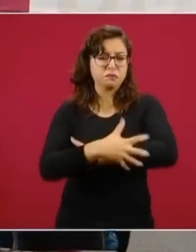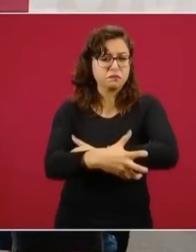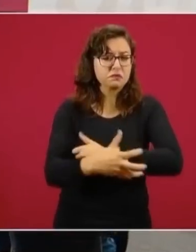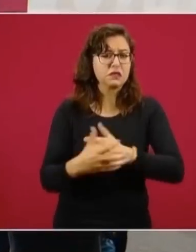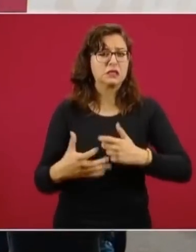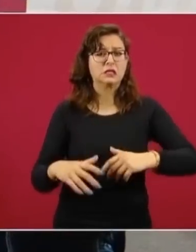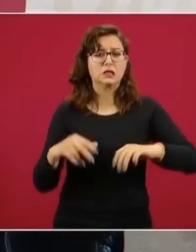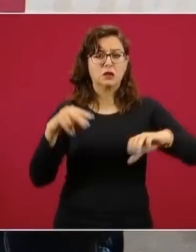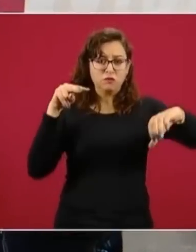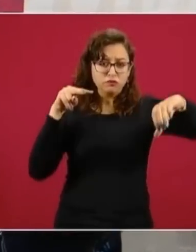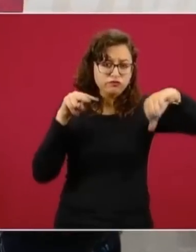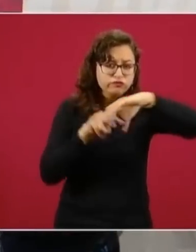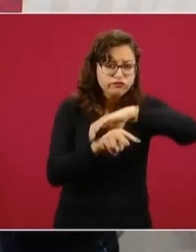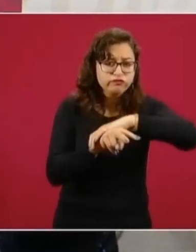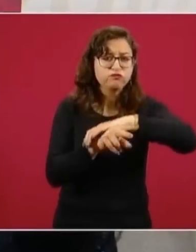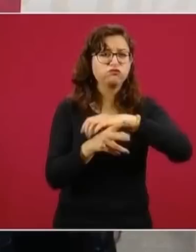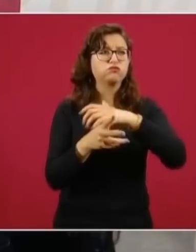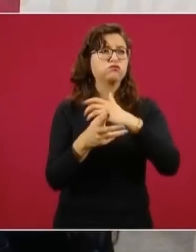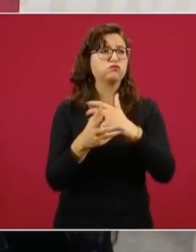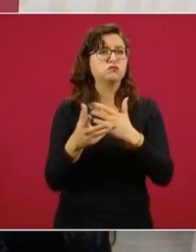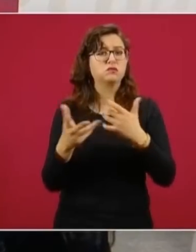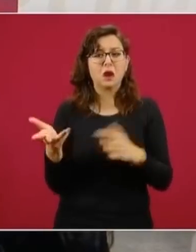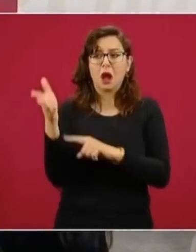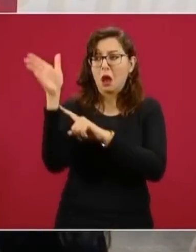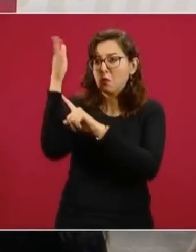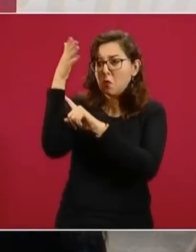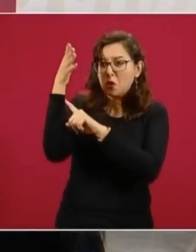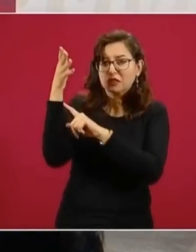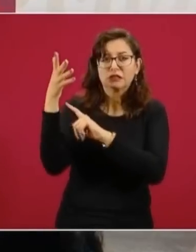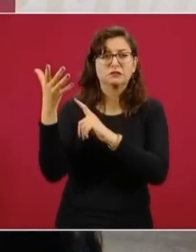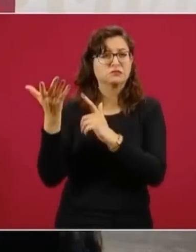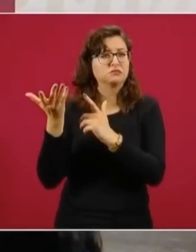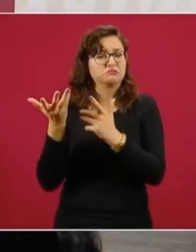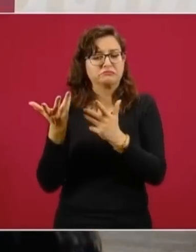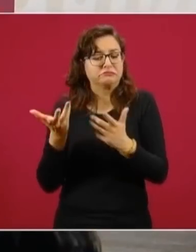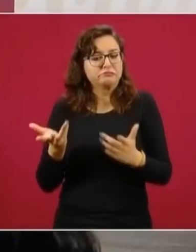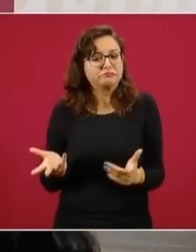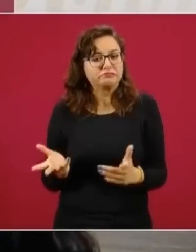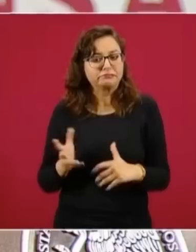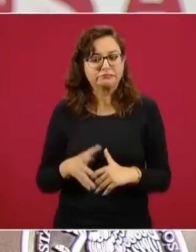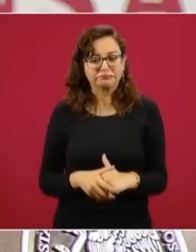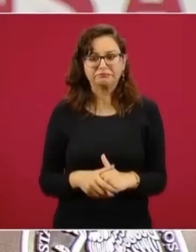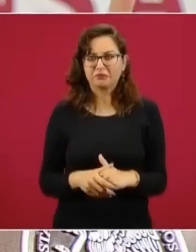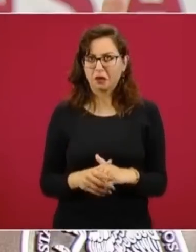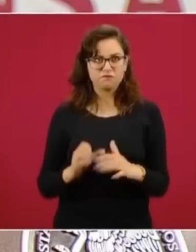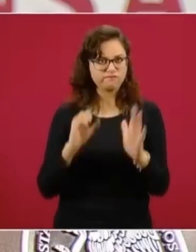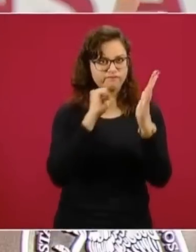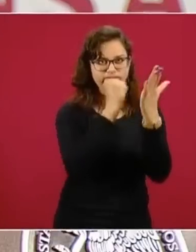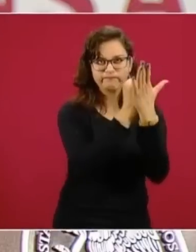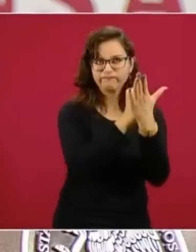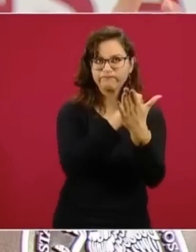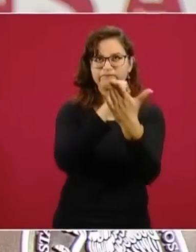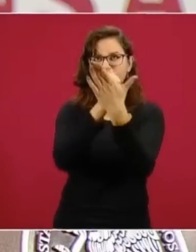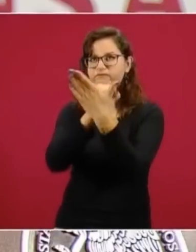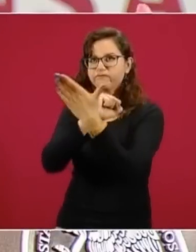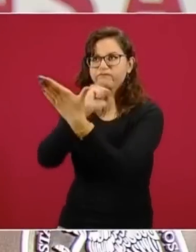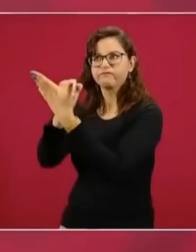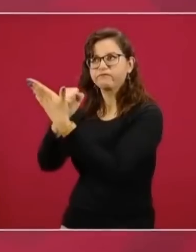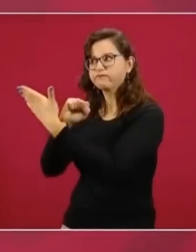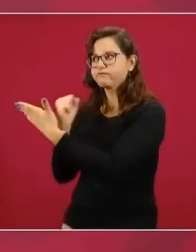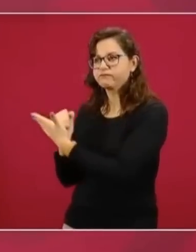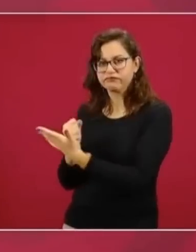un tomógrafo, si es una ambulancia, pero aquí con ustedes, así